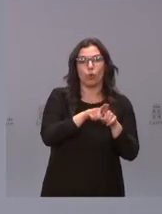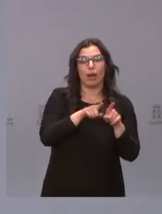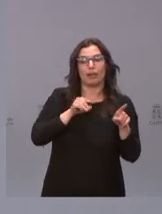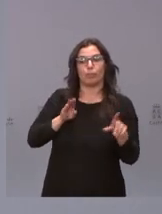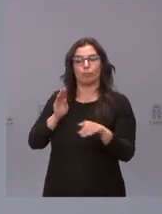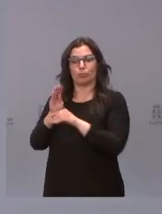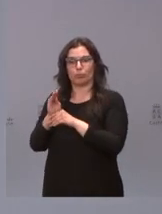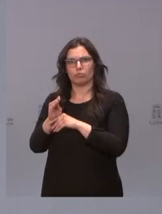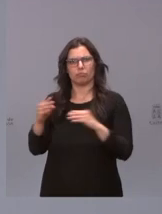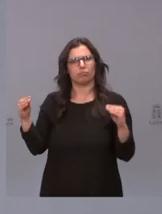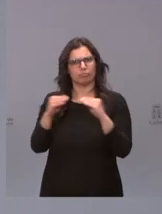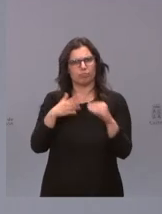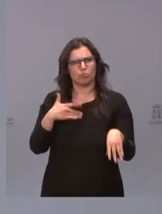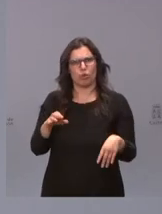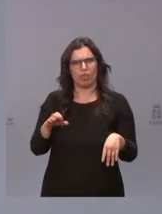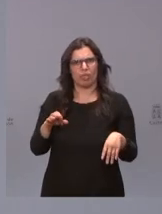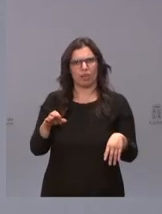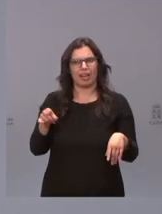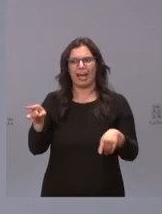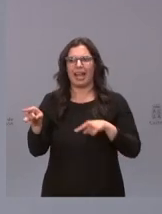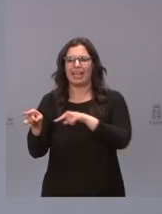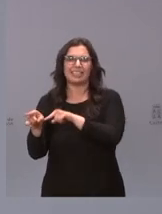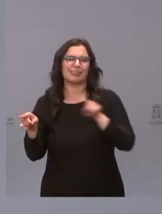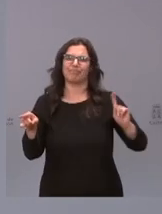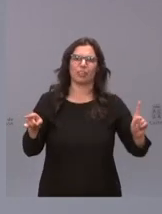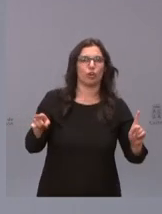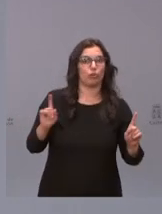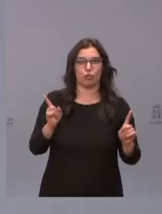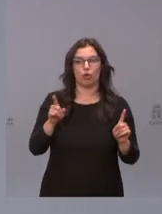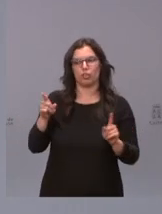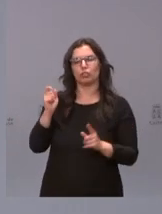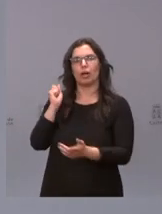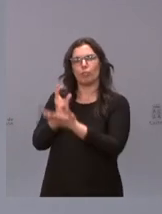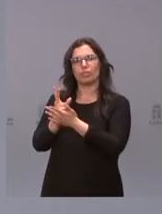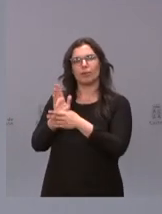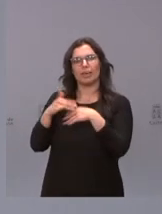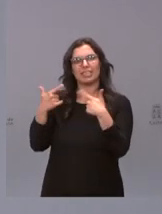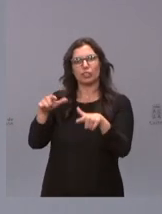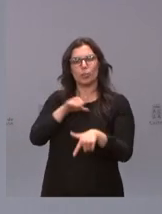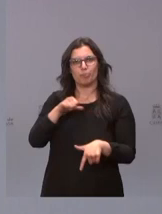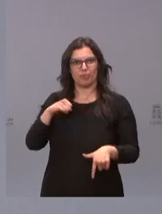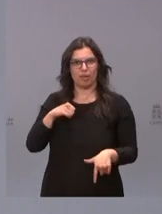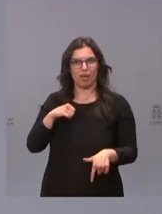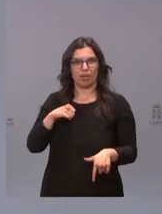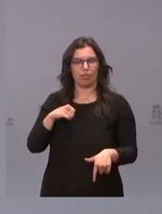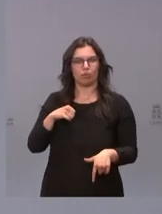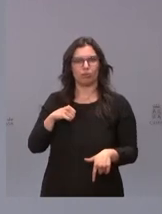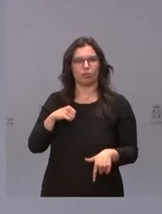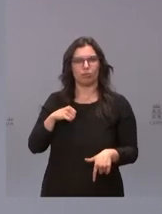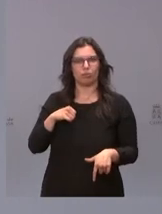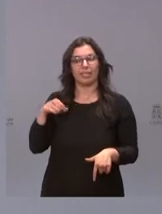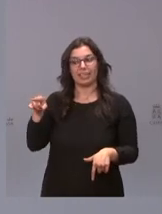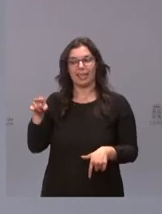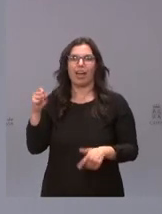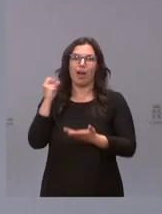que hacemos por el sector privado y su apuesta a la vez que hace por